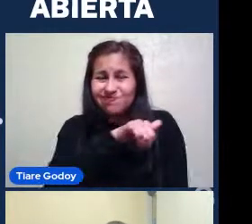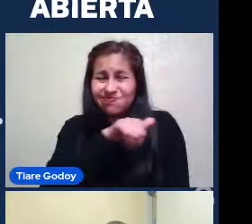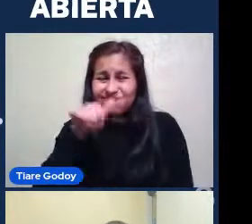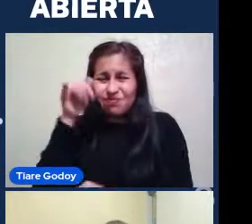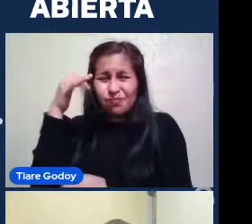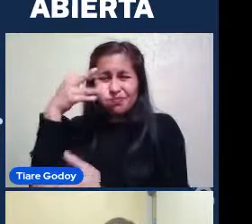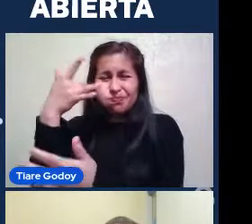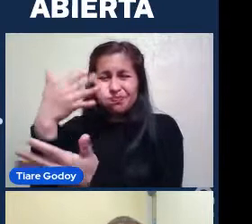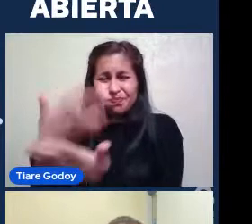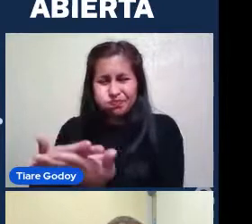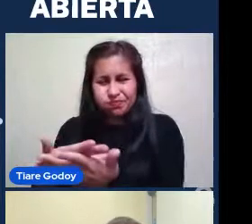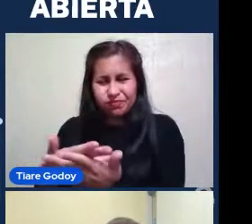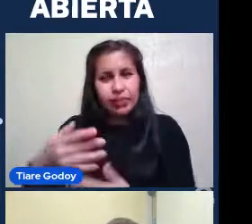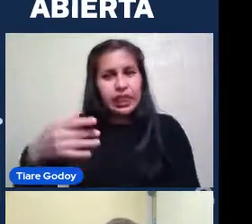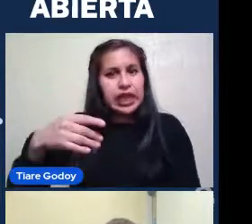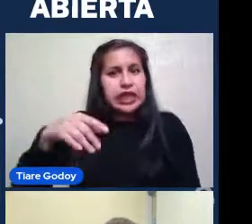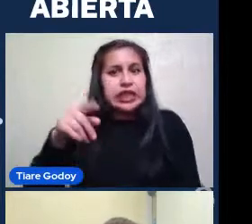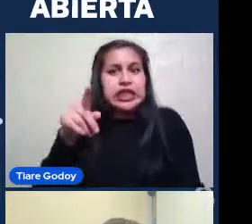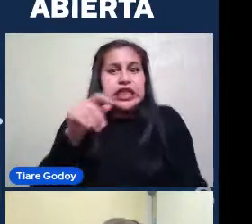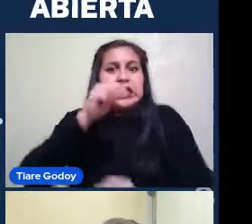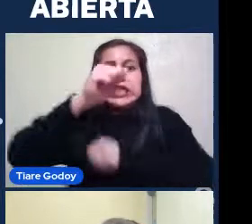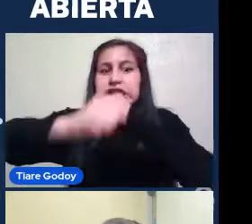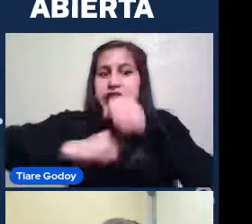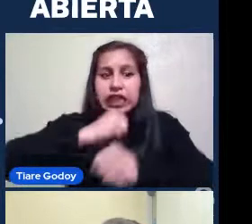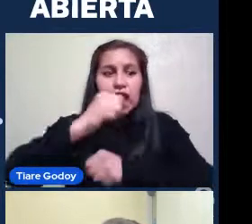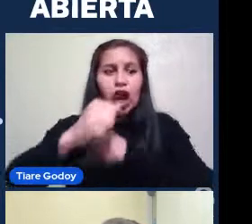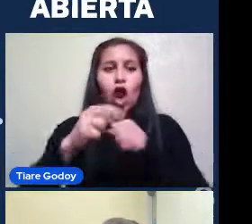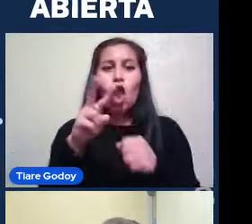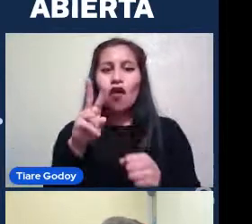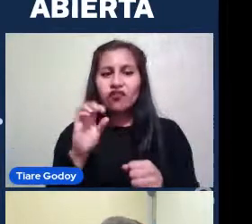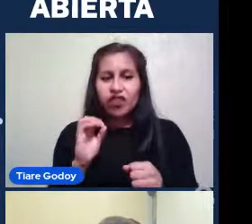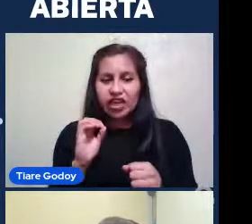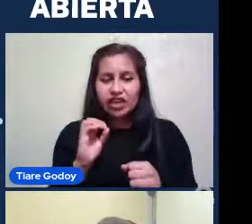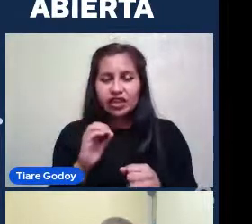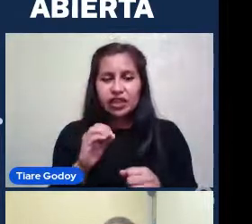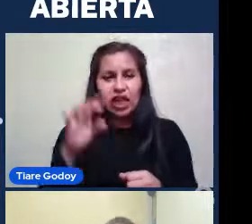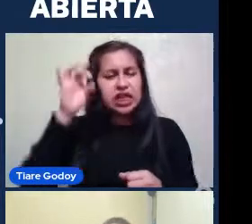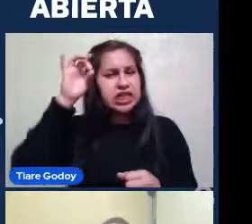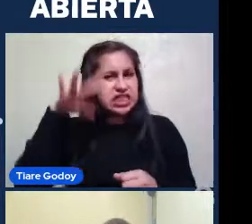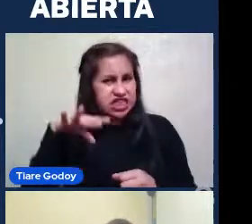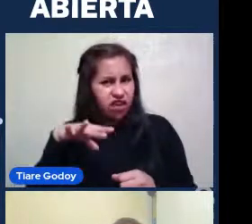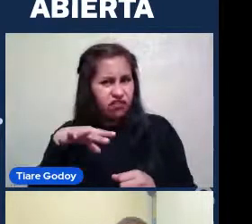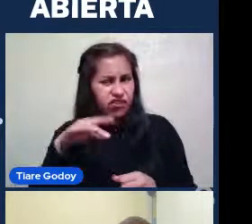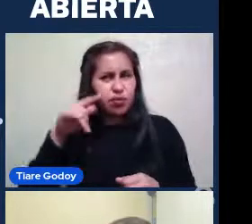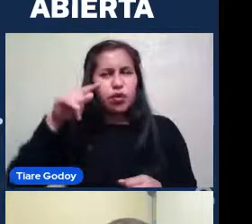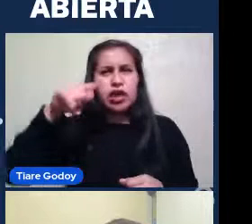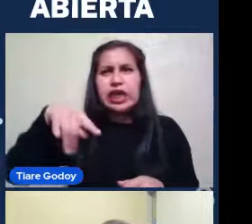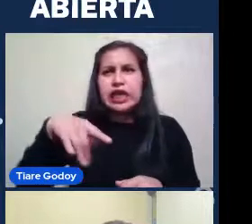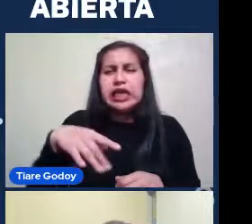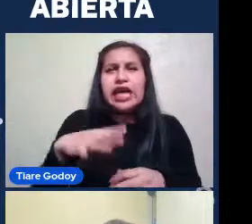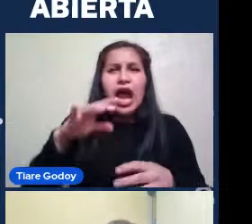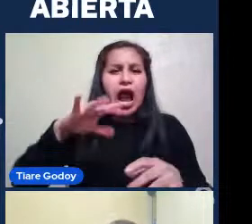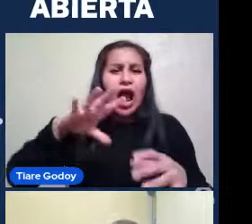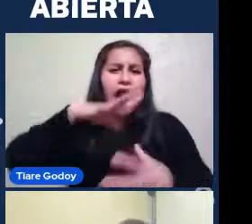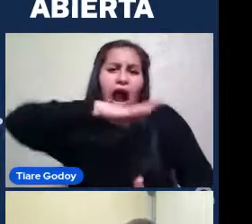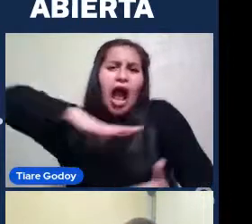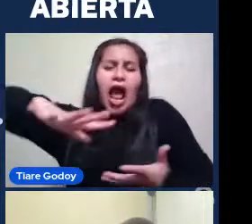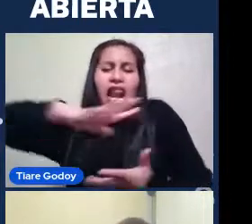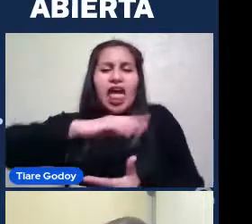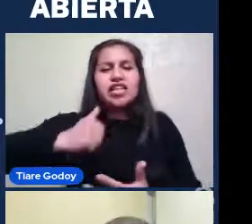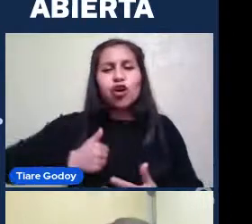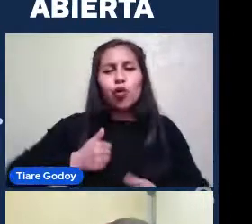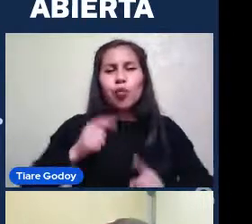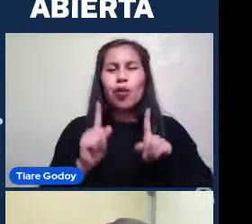del siglo XX. Y sabemos que las galaxias son efectivamente entes únicos, que cumplen ciertas